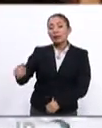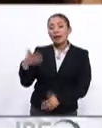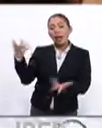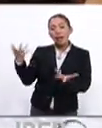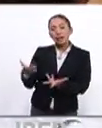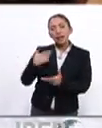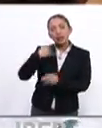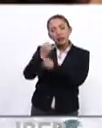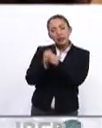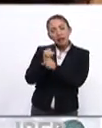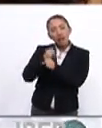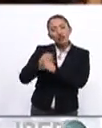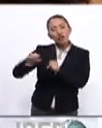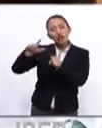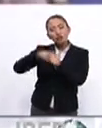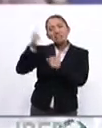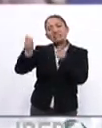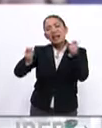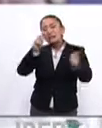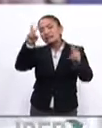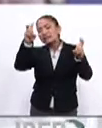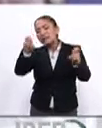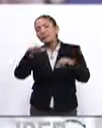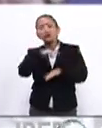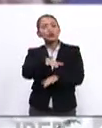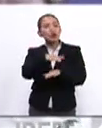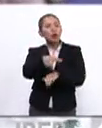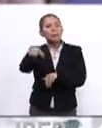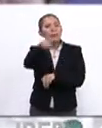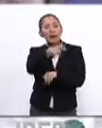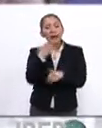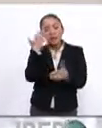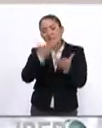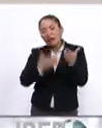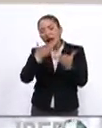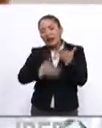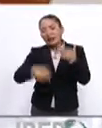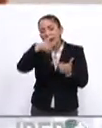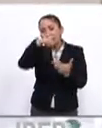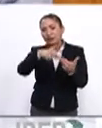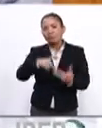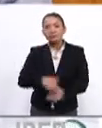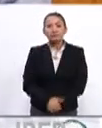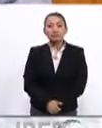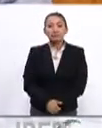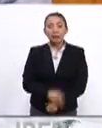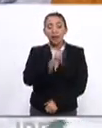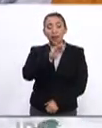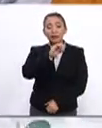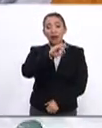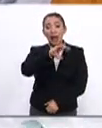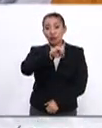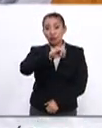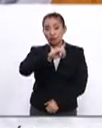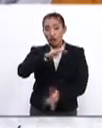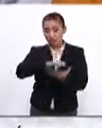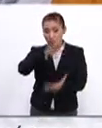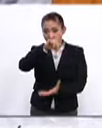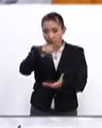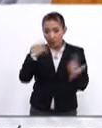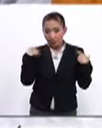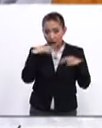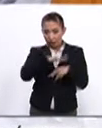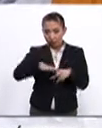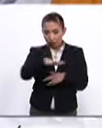la realización de investigaciones sociales sobre asuntos relacionados con los retos que enfrenta la región. En Flaxo la mayor parte de los